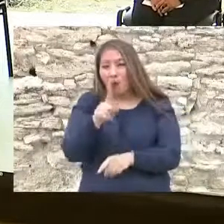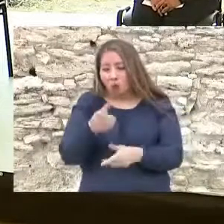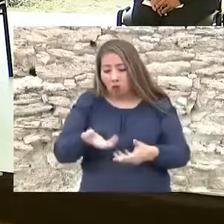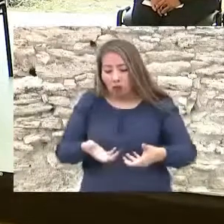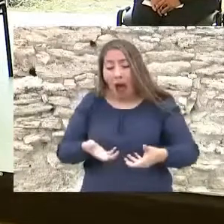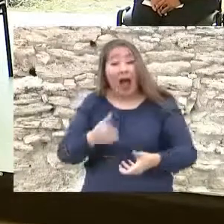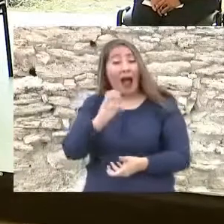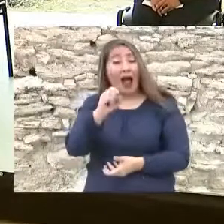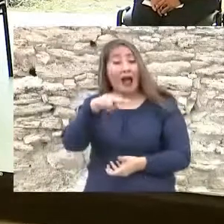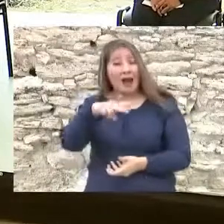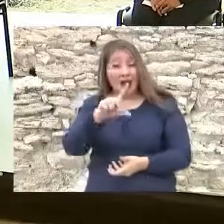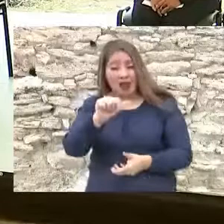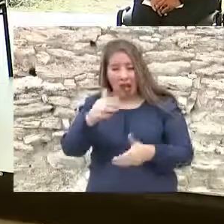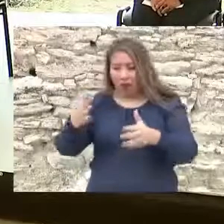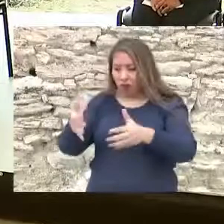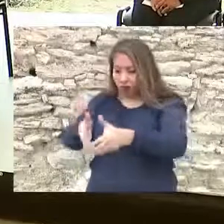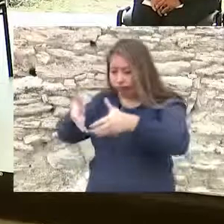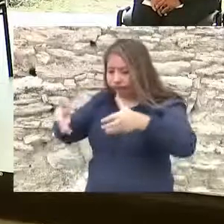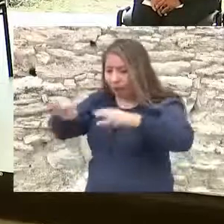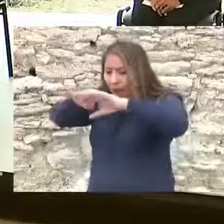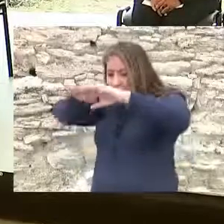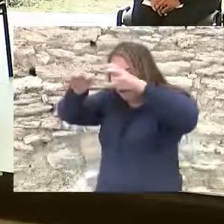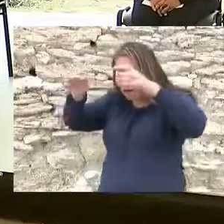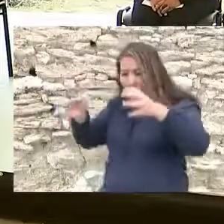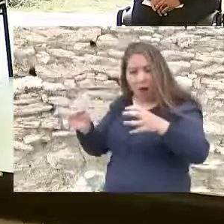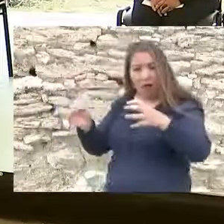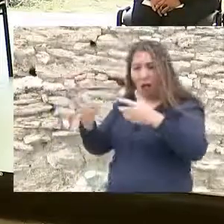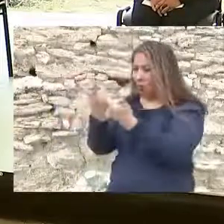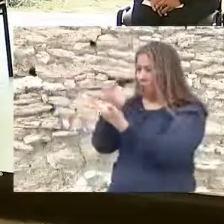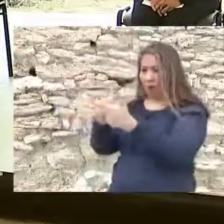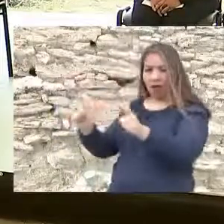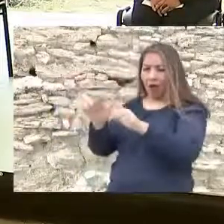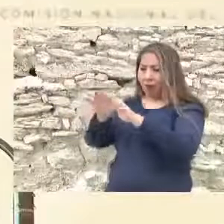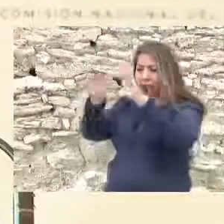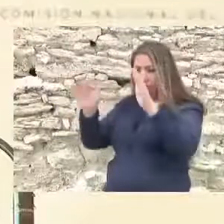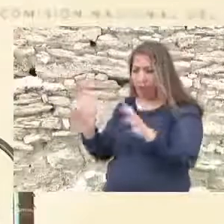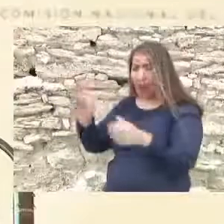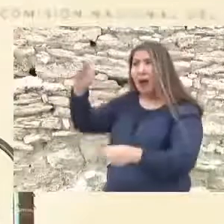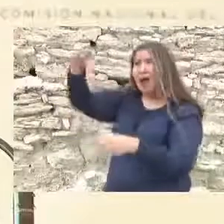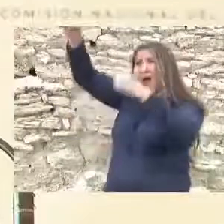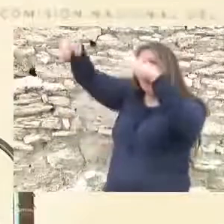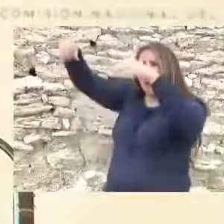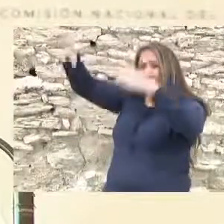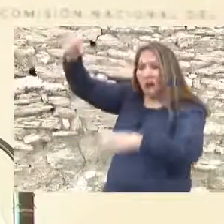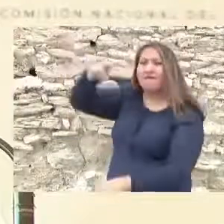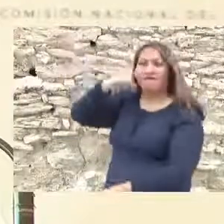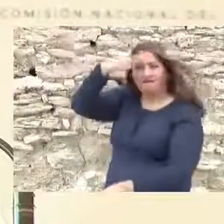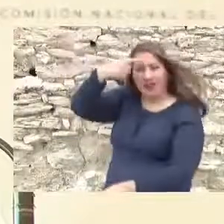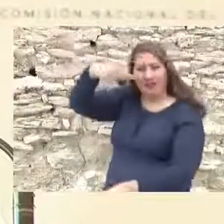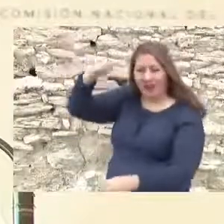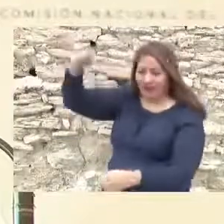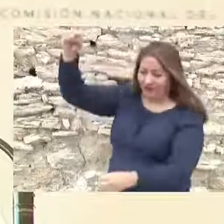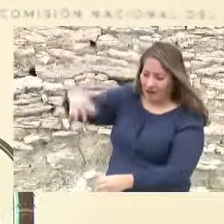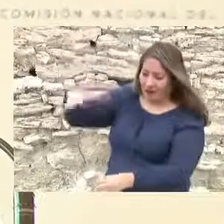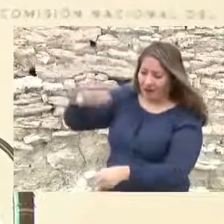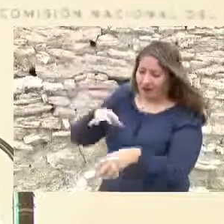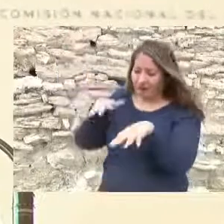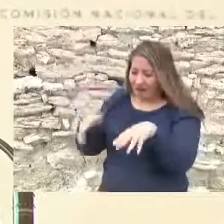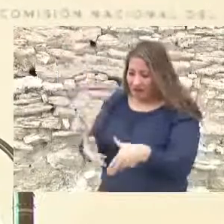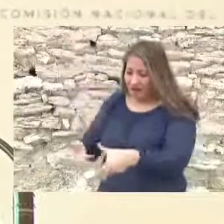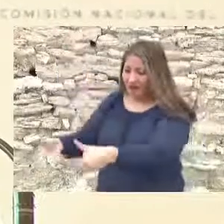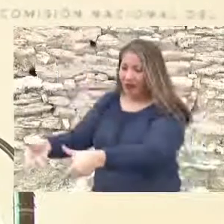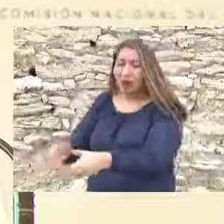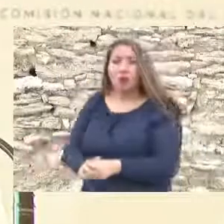un canal de riego a cielo abierto en la poza La Becerra, la cual no se vio en el video,